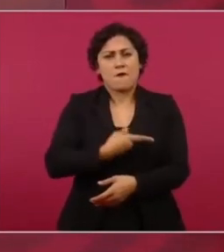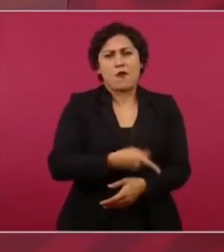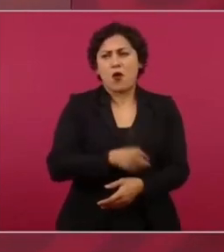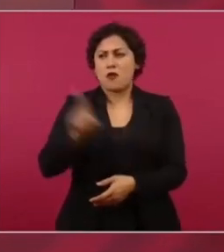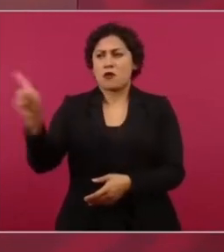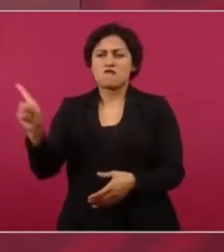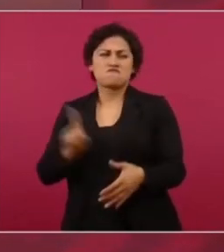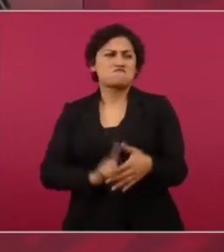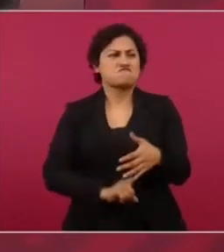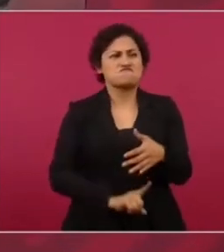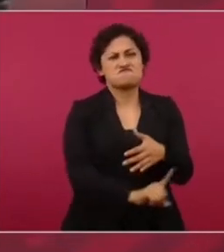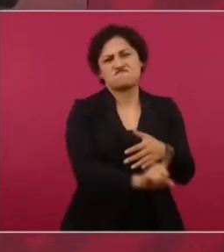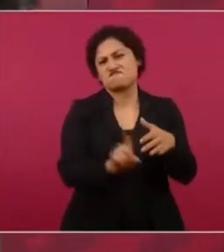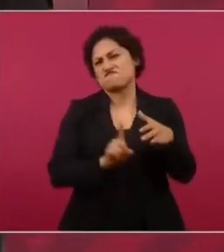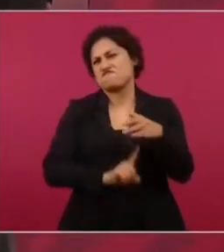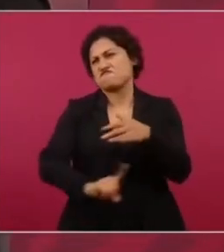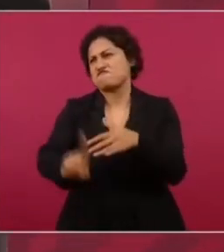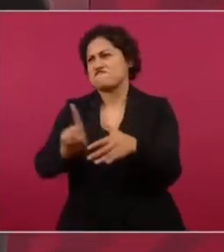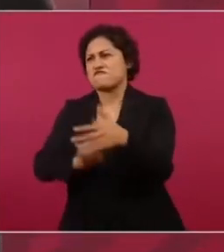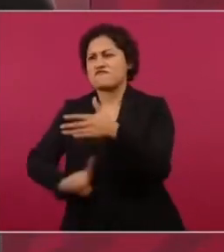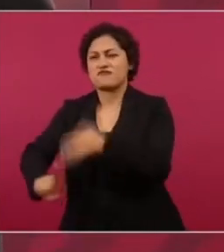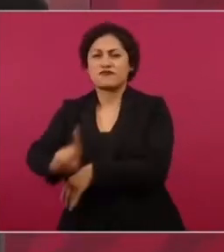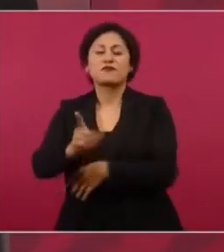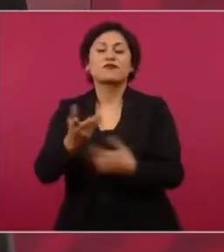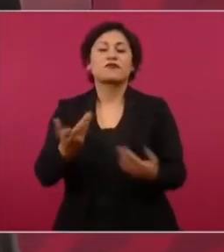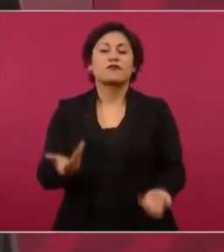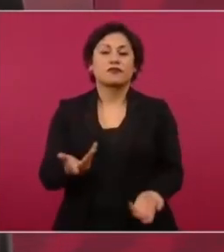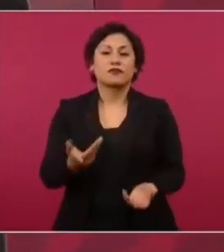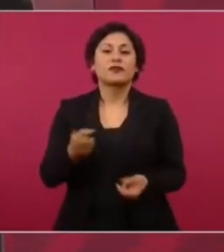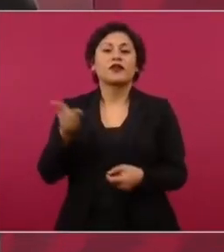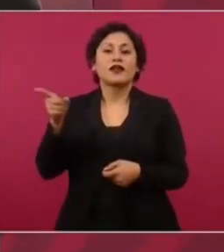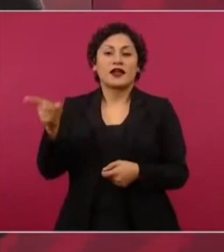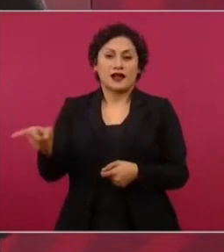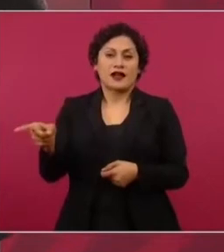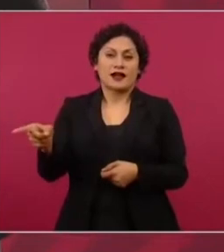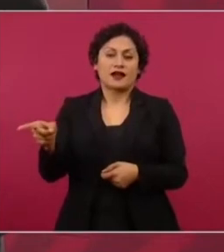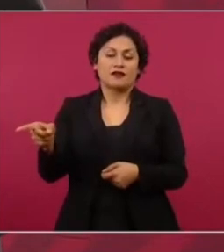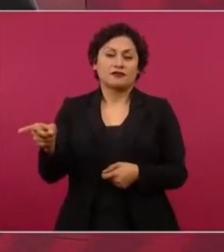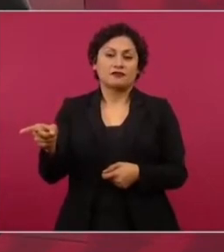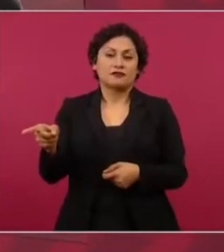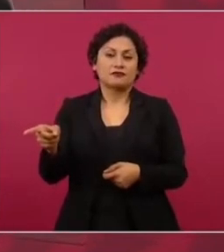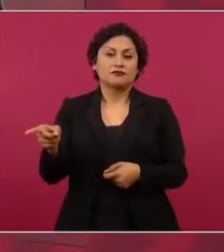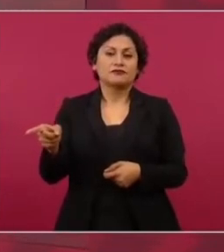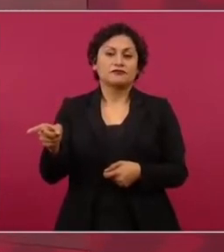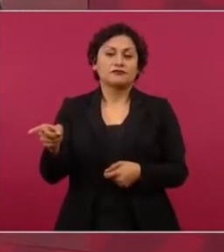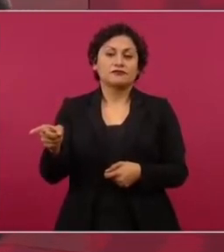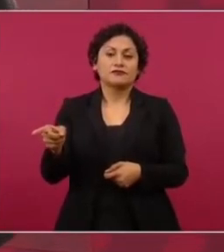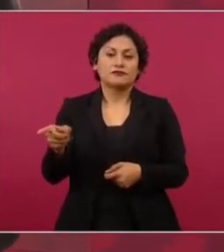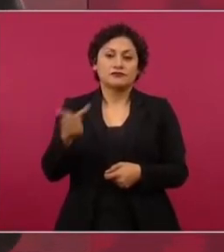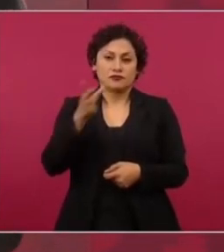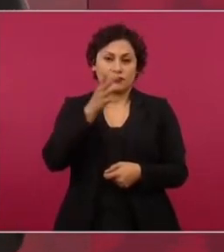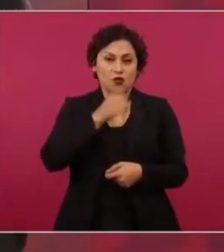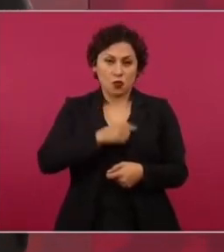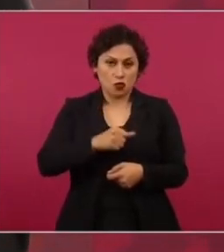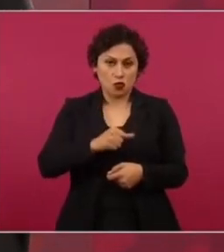no pudo del todo porque al final de cuentas yo gané me salvó esta palapa